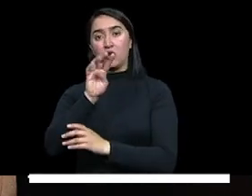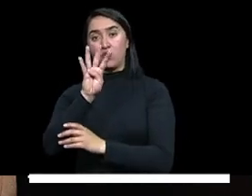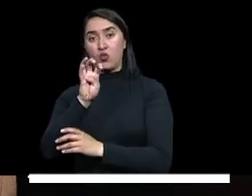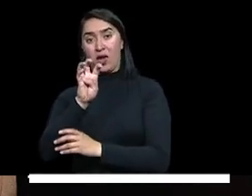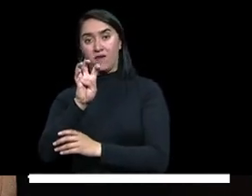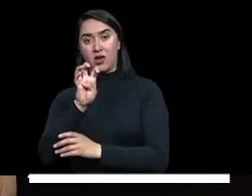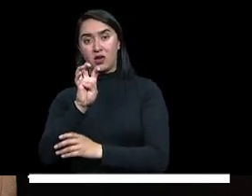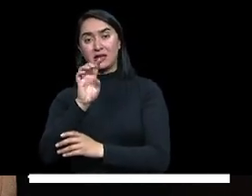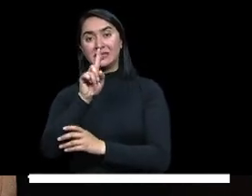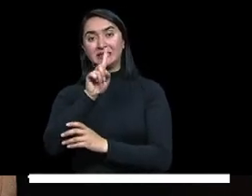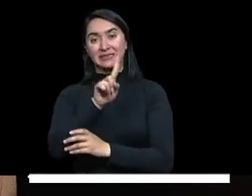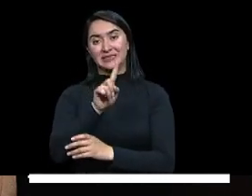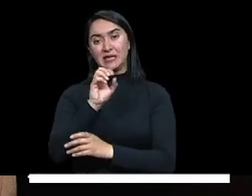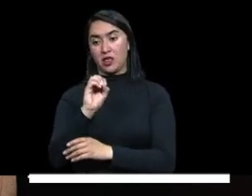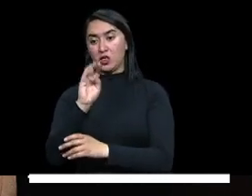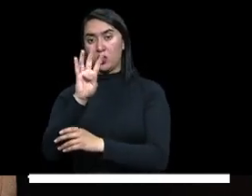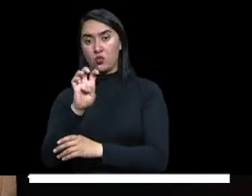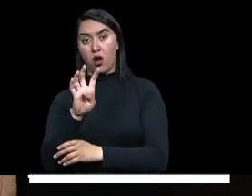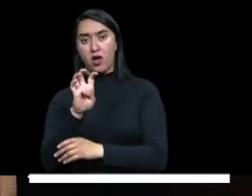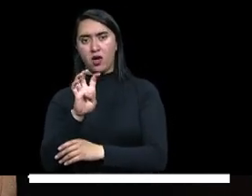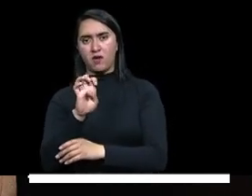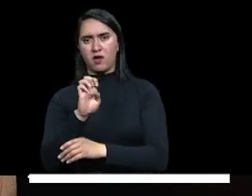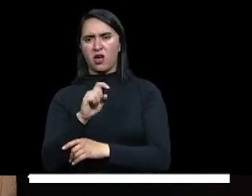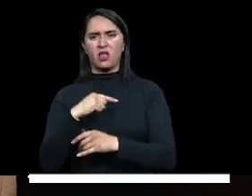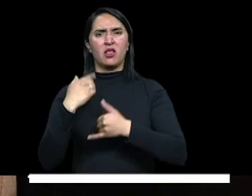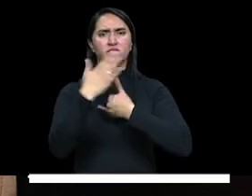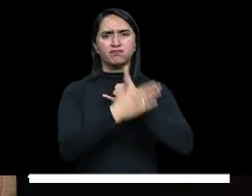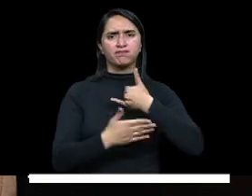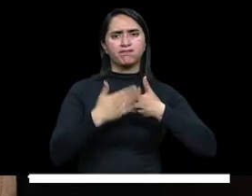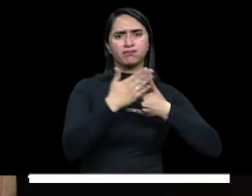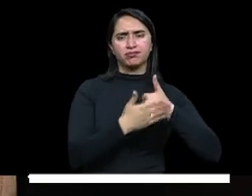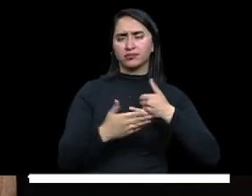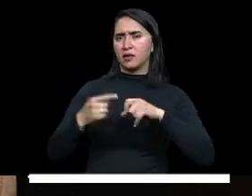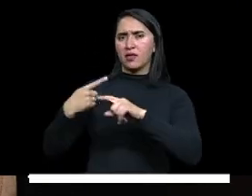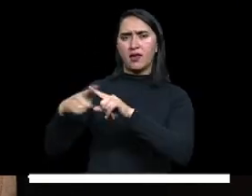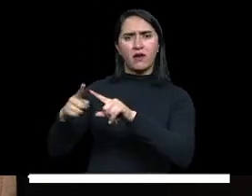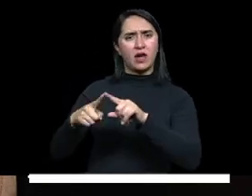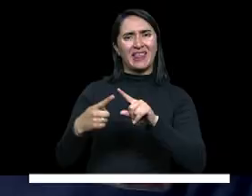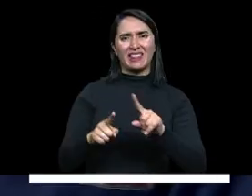departamentos durante los 365 días del año.